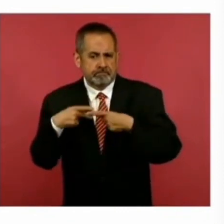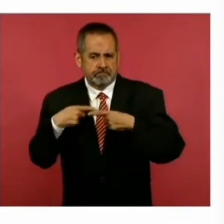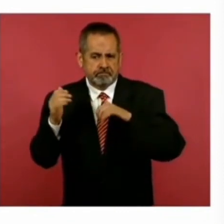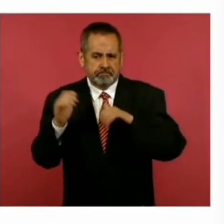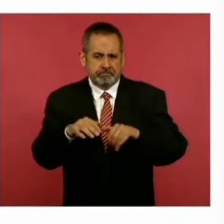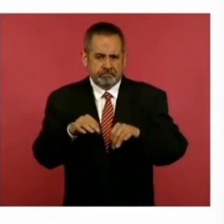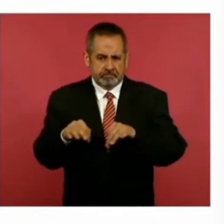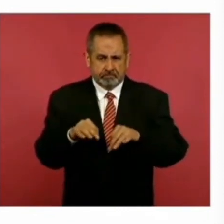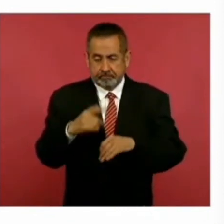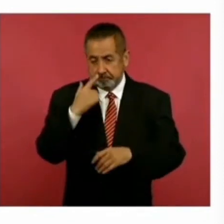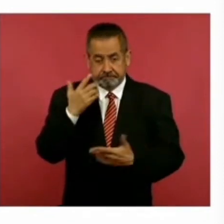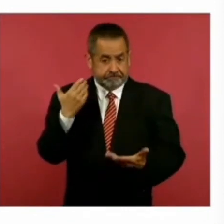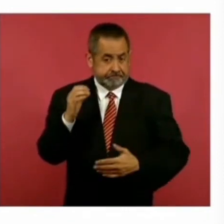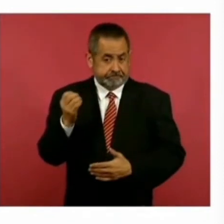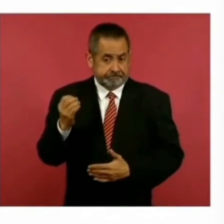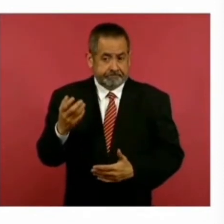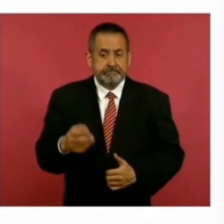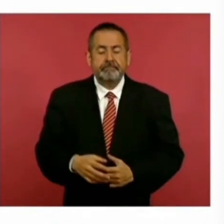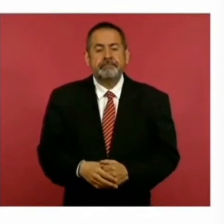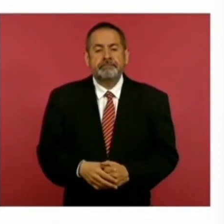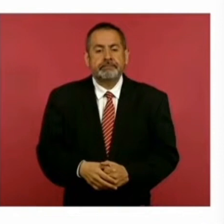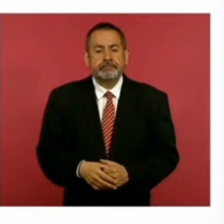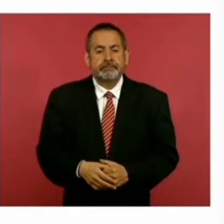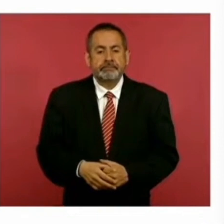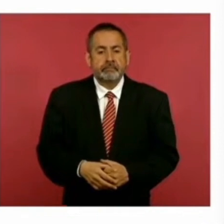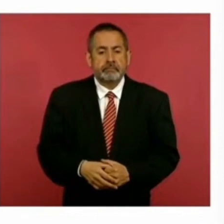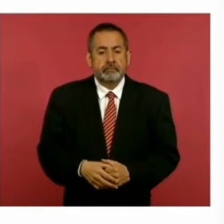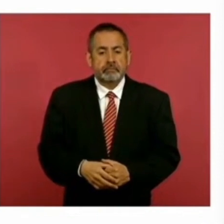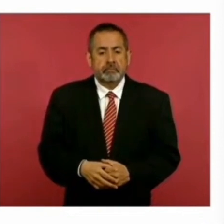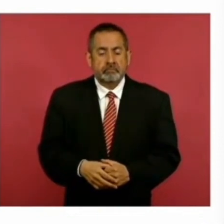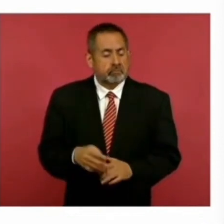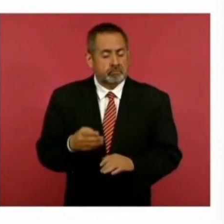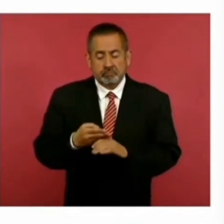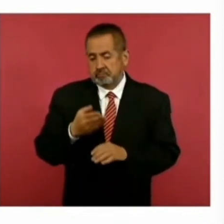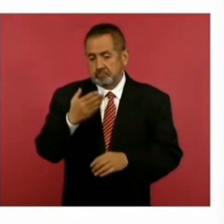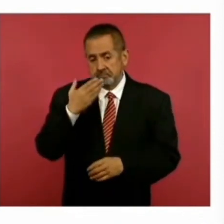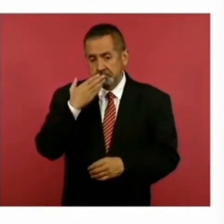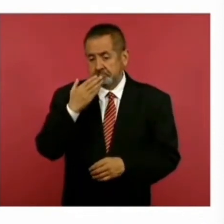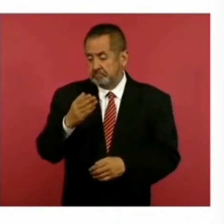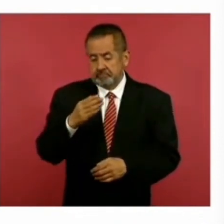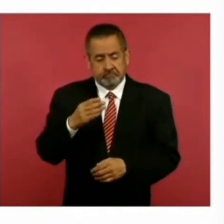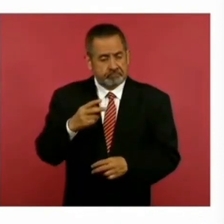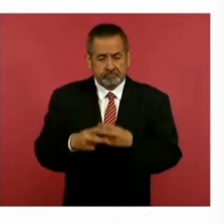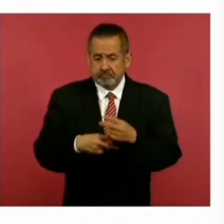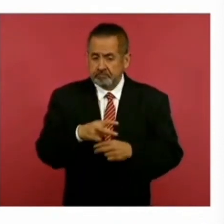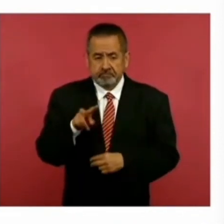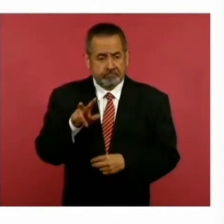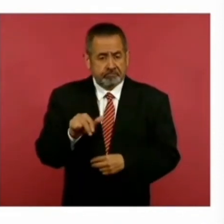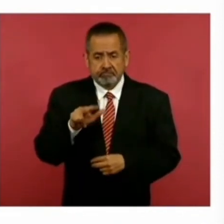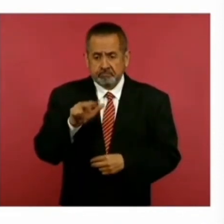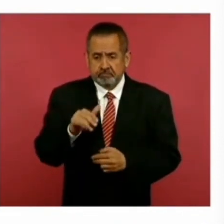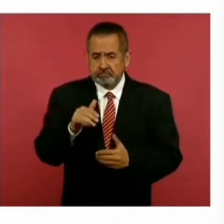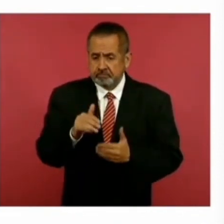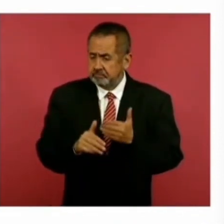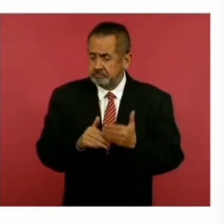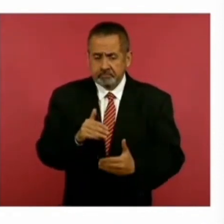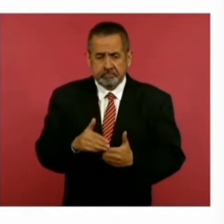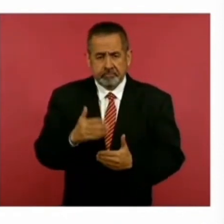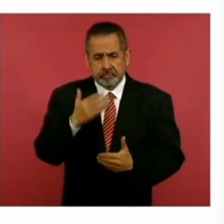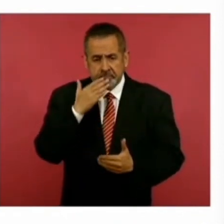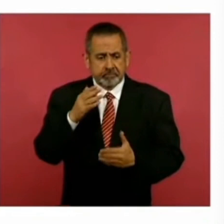nada más en octubre. estábamos muy bien, son de las buenas